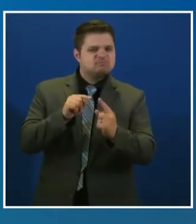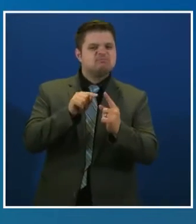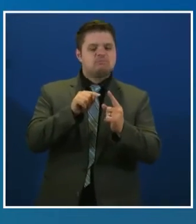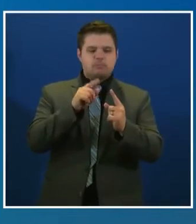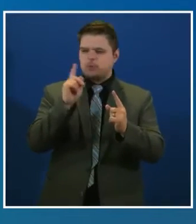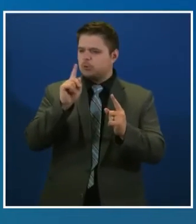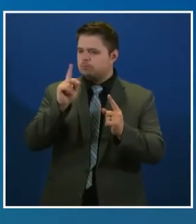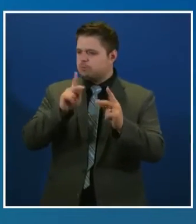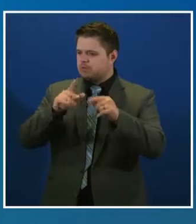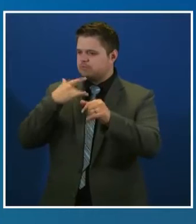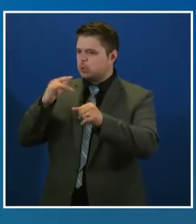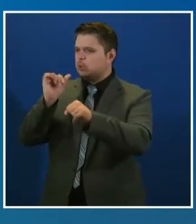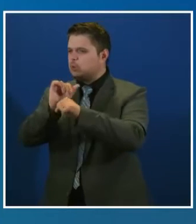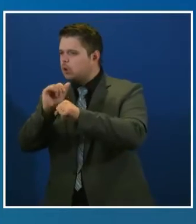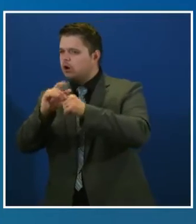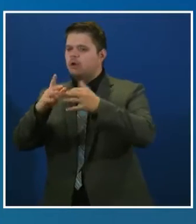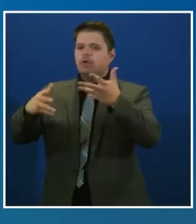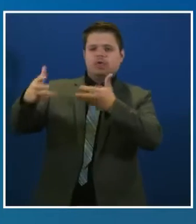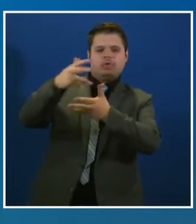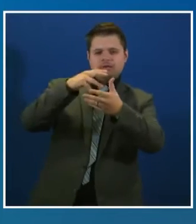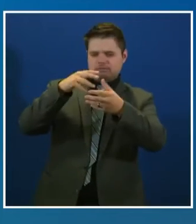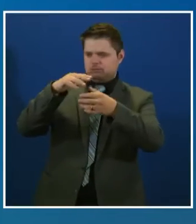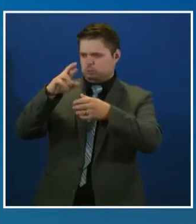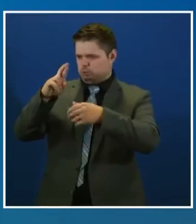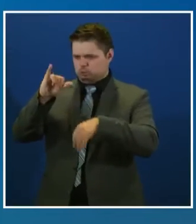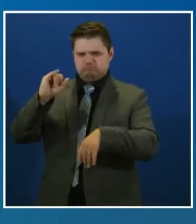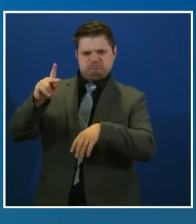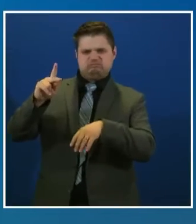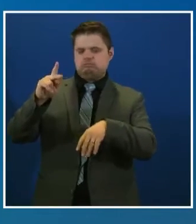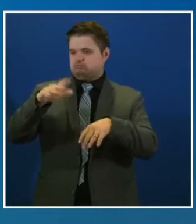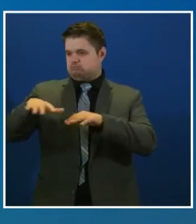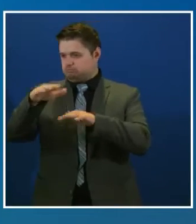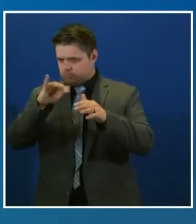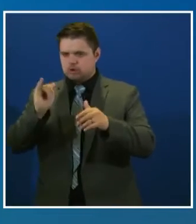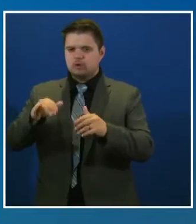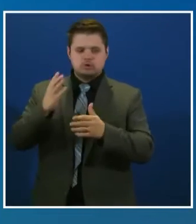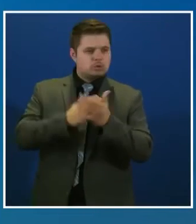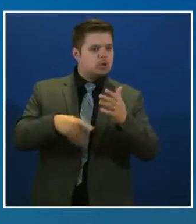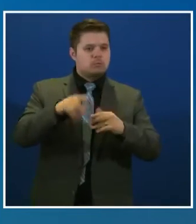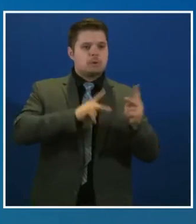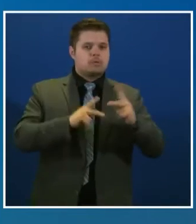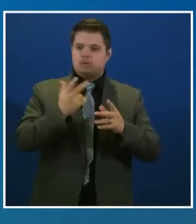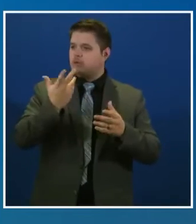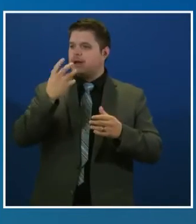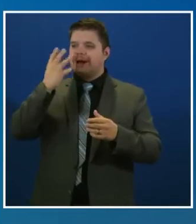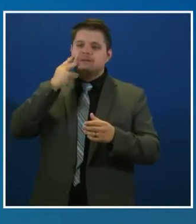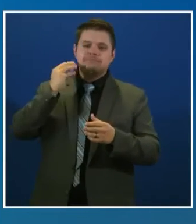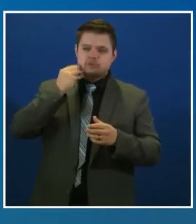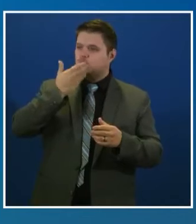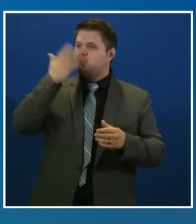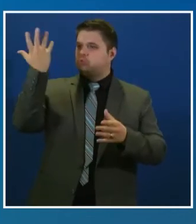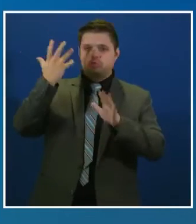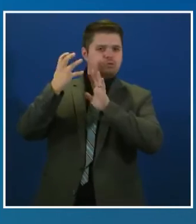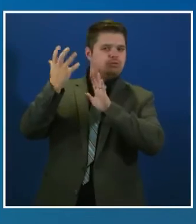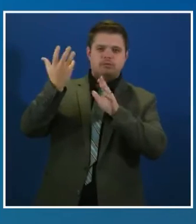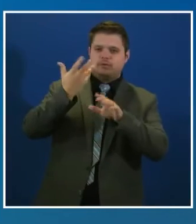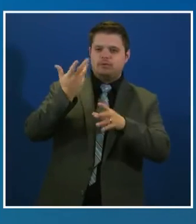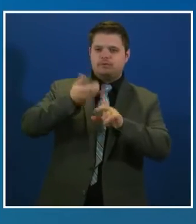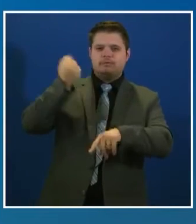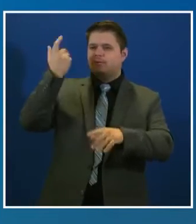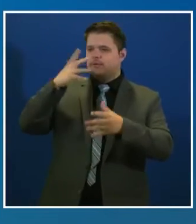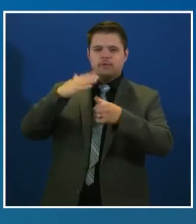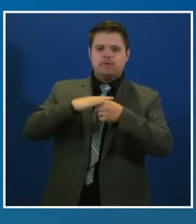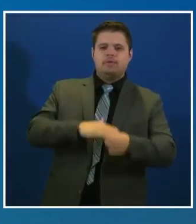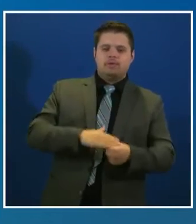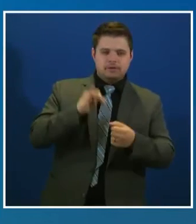quienes enfrentan las mayores brechas de equidad. Hoy el estado anunció cambios en su cronograma y